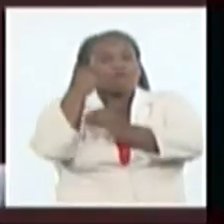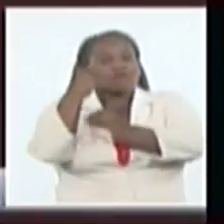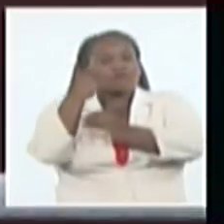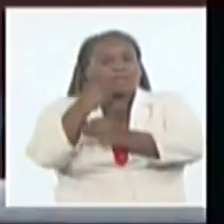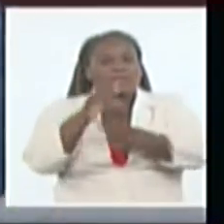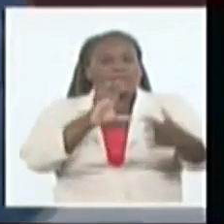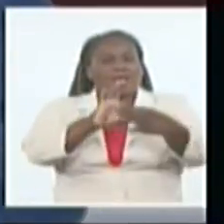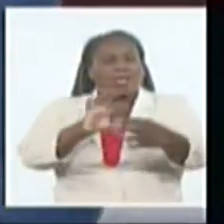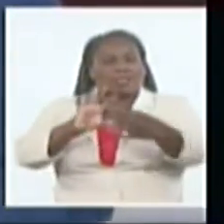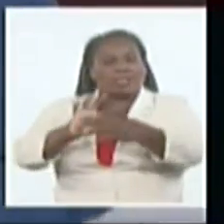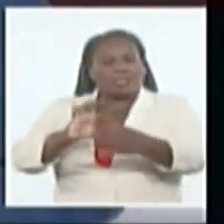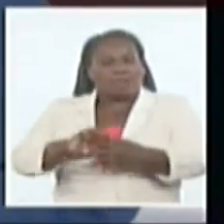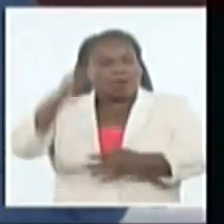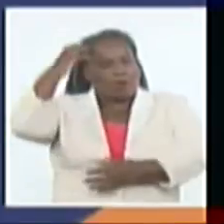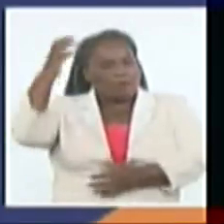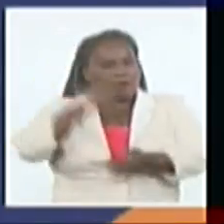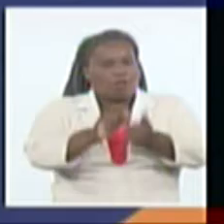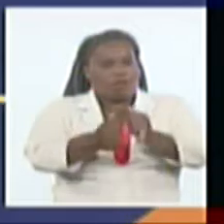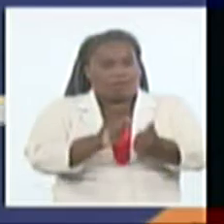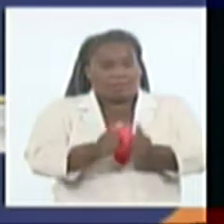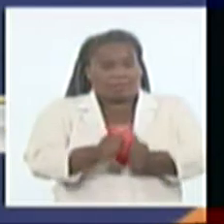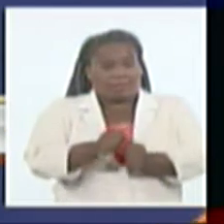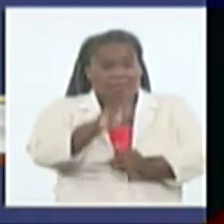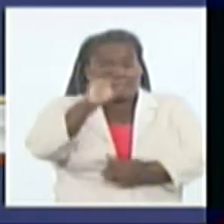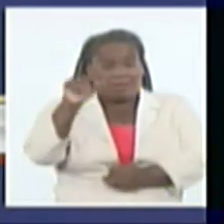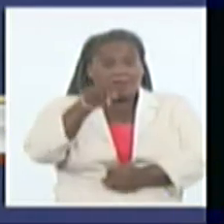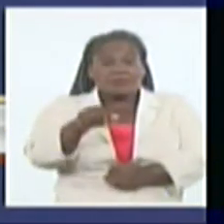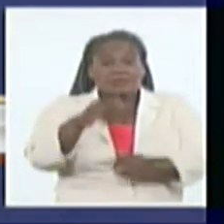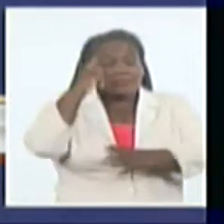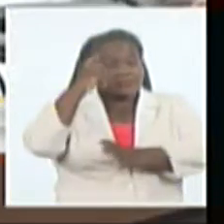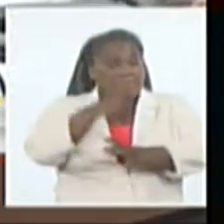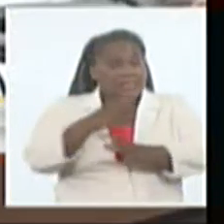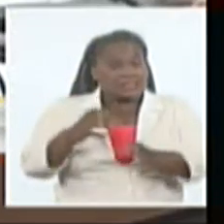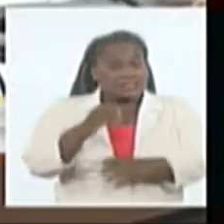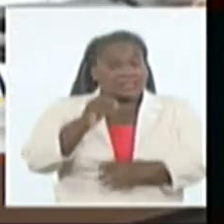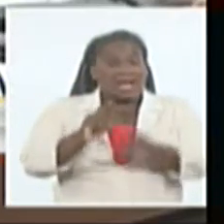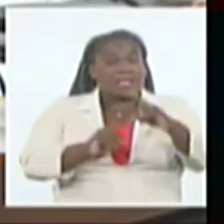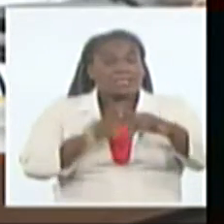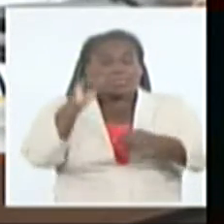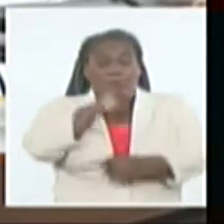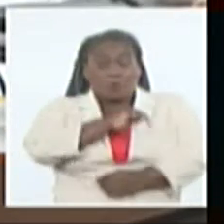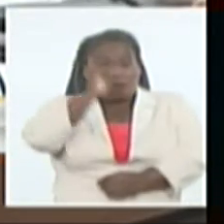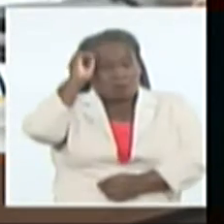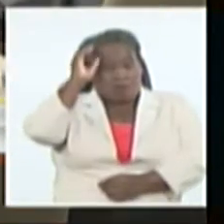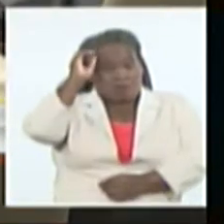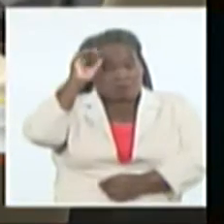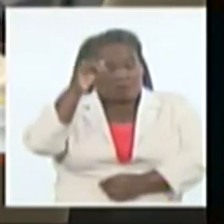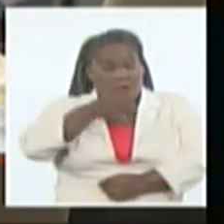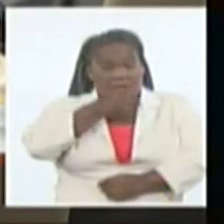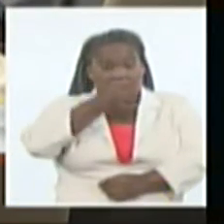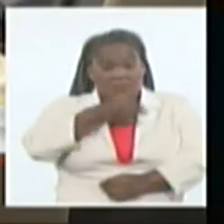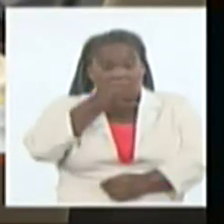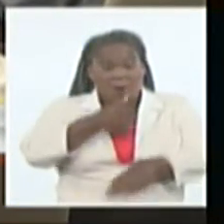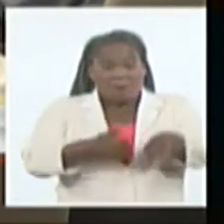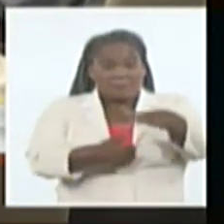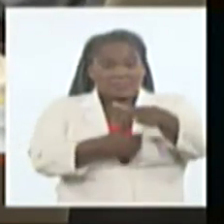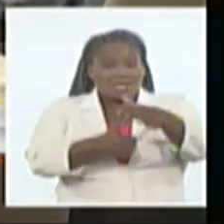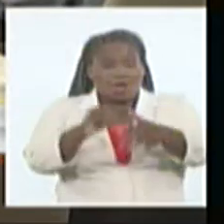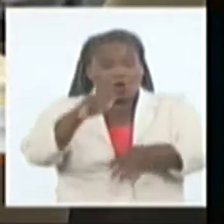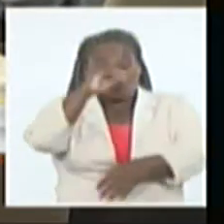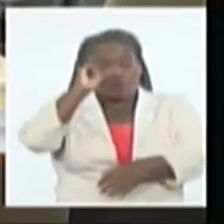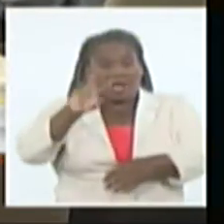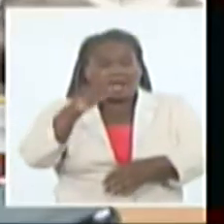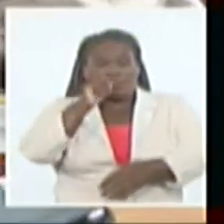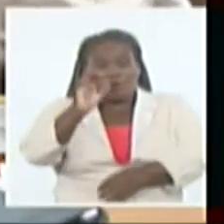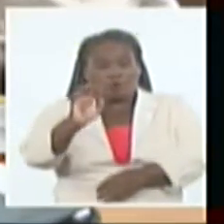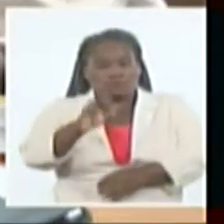de gobierno del INDER, basado en ciencia, la tecnología y la innovación, afirmó el presidente de la institución deportiva Osvaldo Bento Montiller.